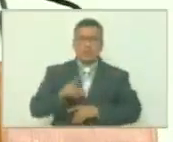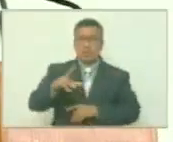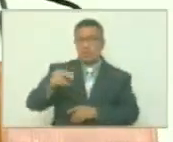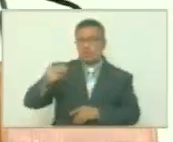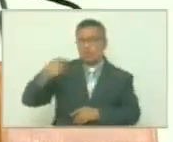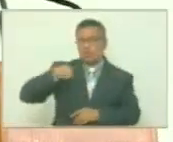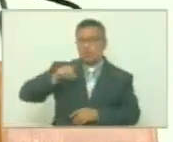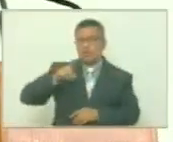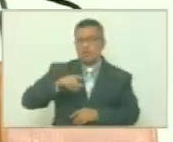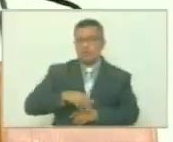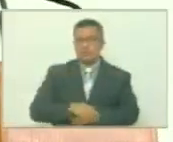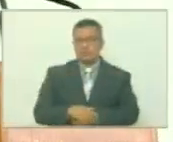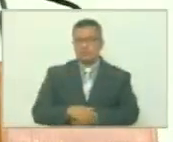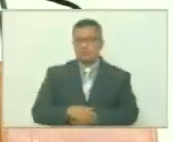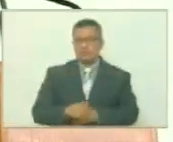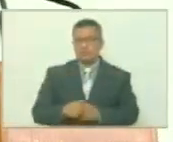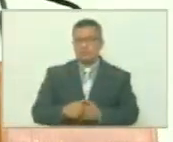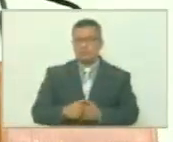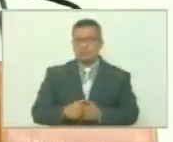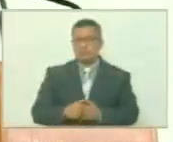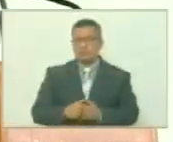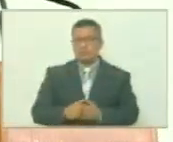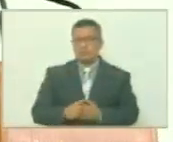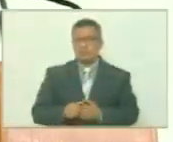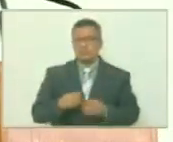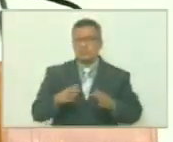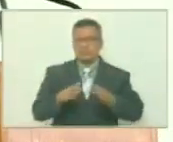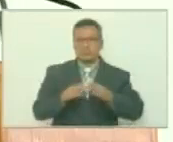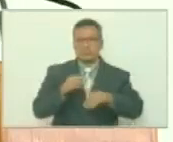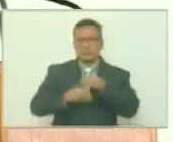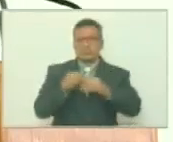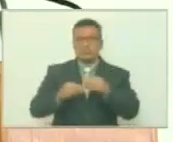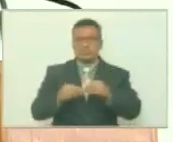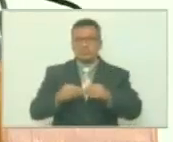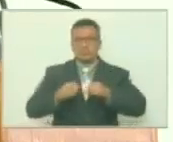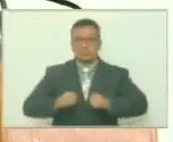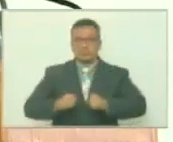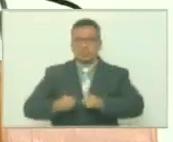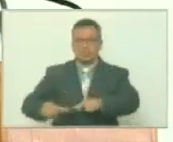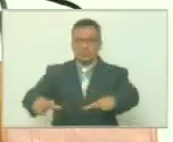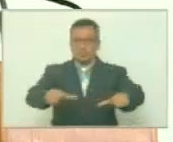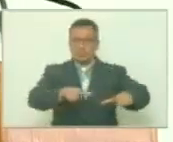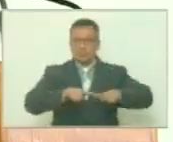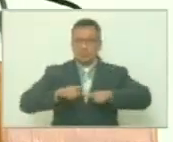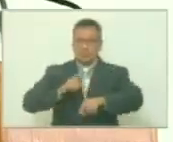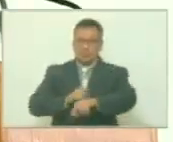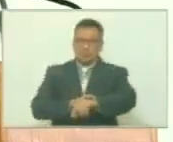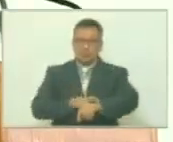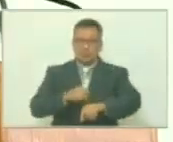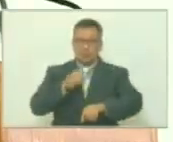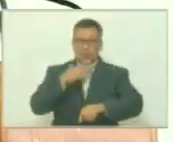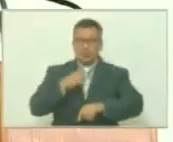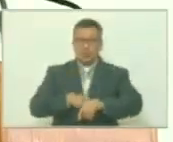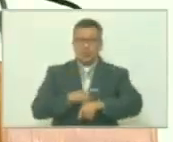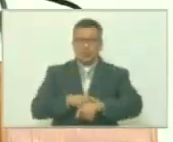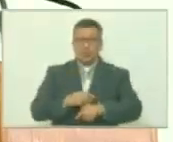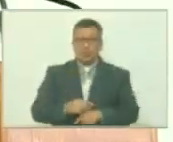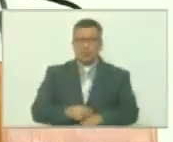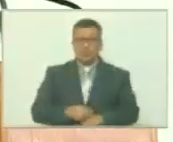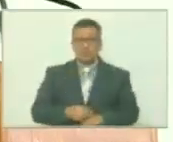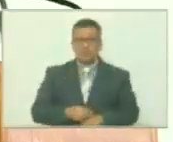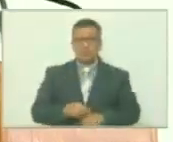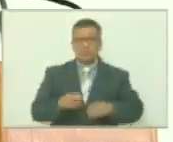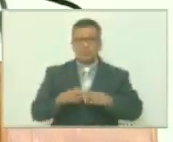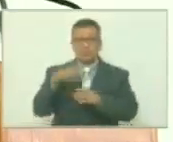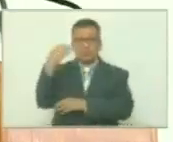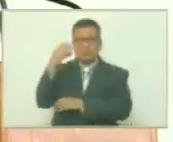contaban con lo intrépido, con el arrojo y con la gallardía de los